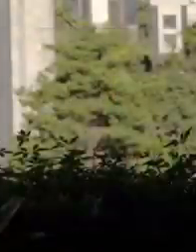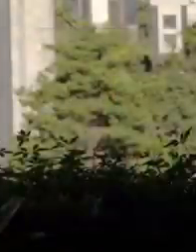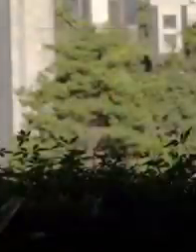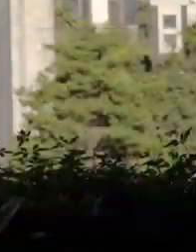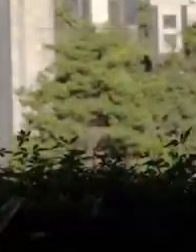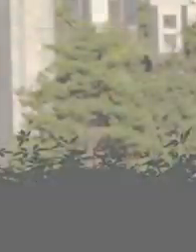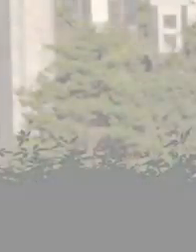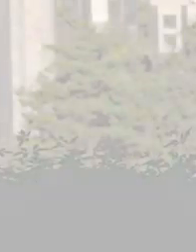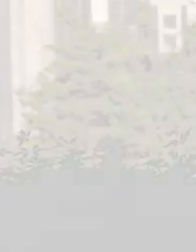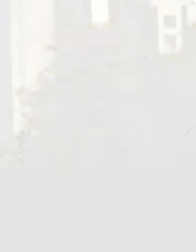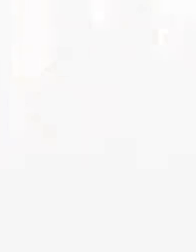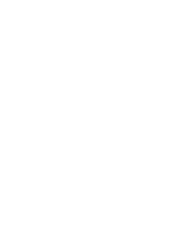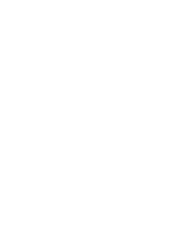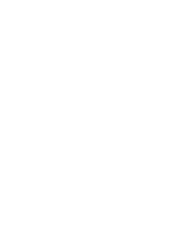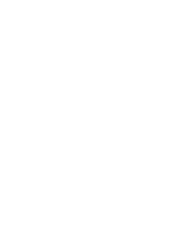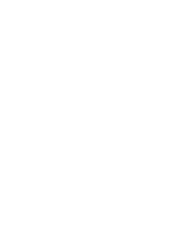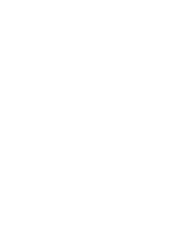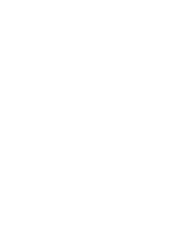Por eso,